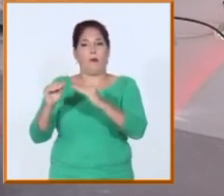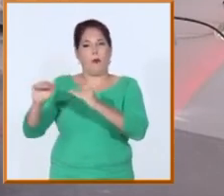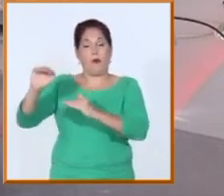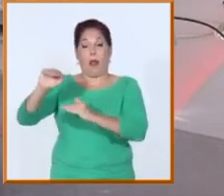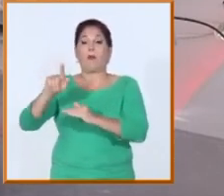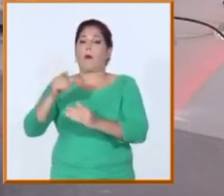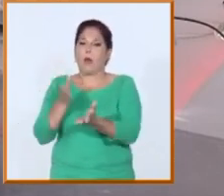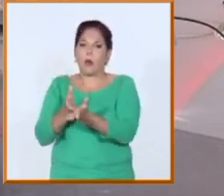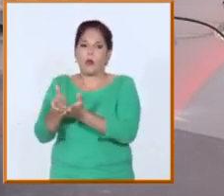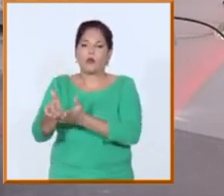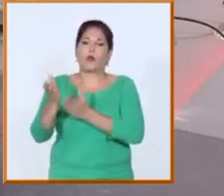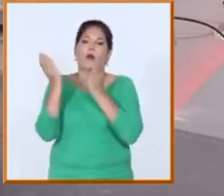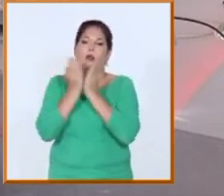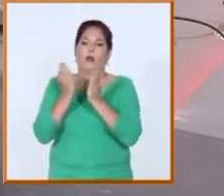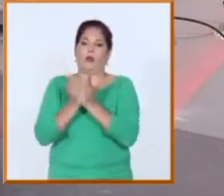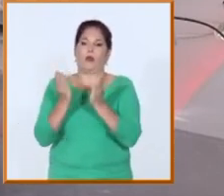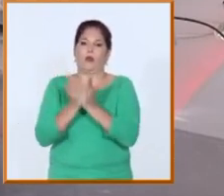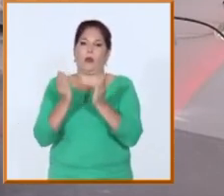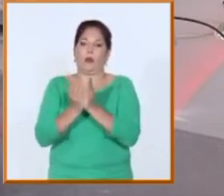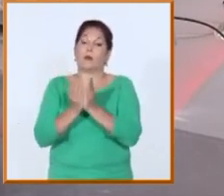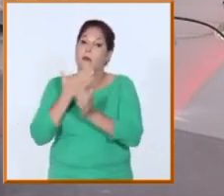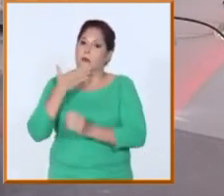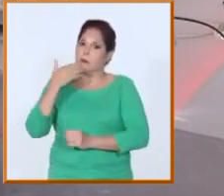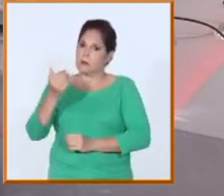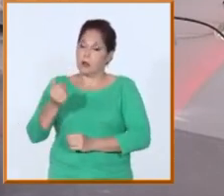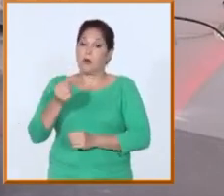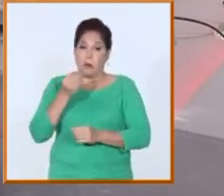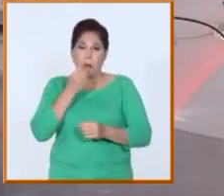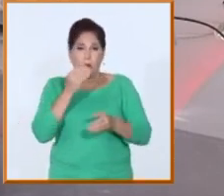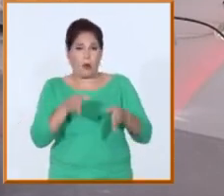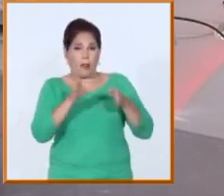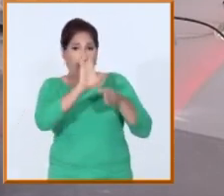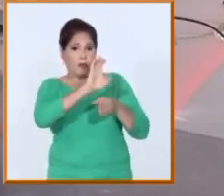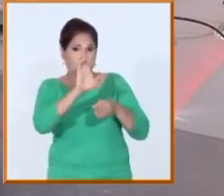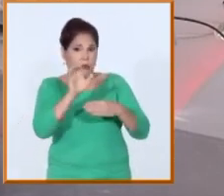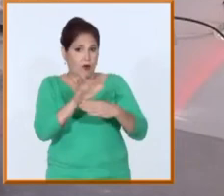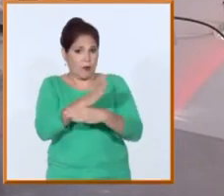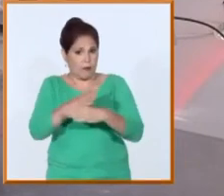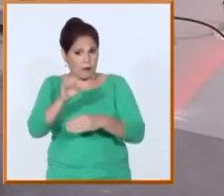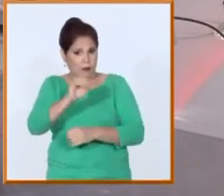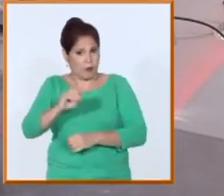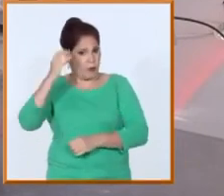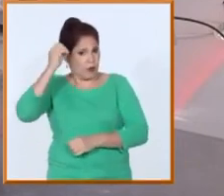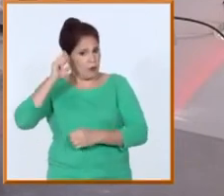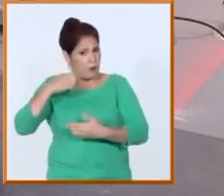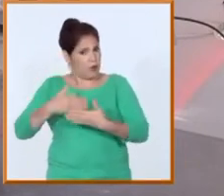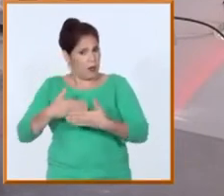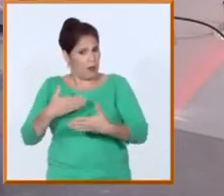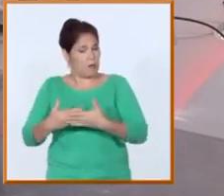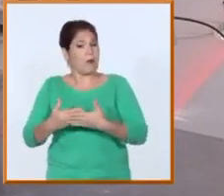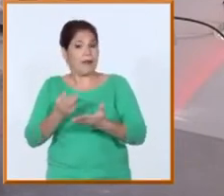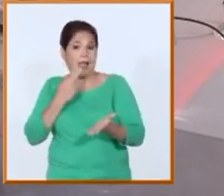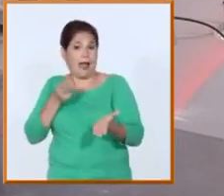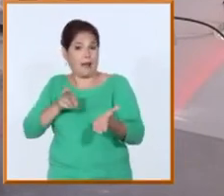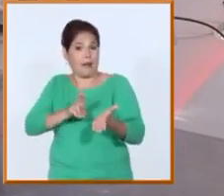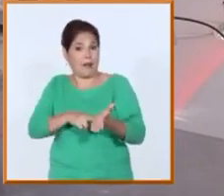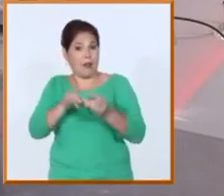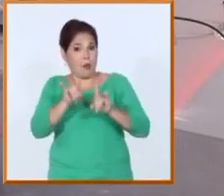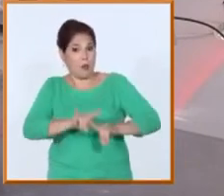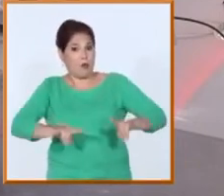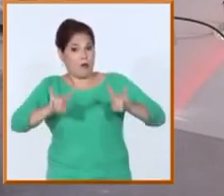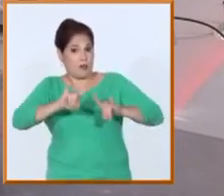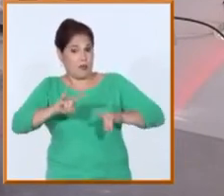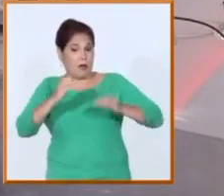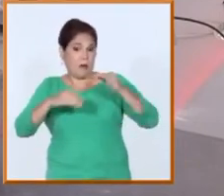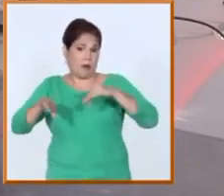pueda continuar formándose. Lo mismo en instituciones de los diferentes organismos y grupos empresariales acreditados por el Ministerio de Educación